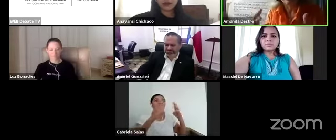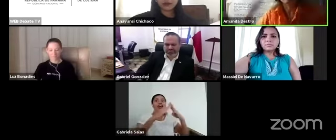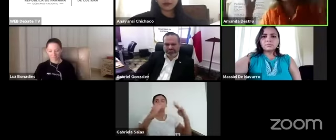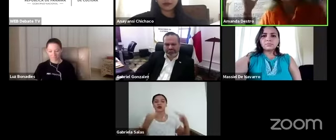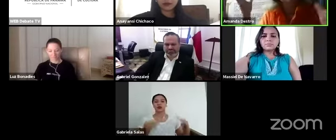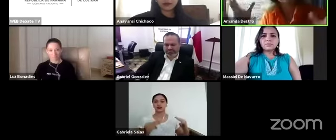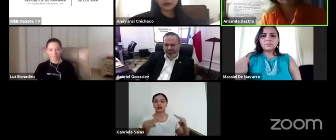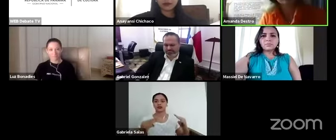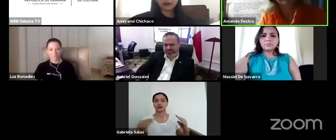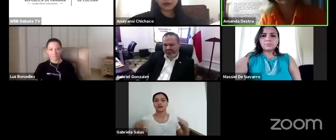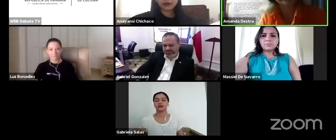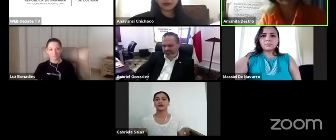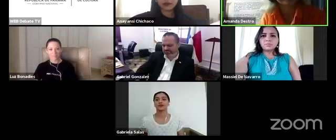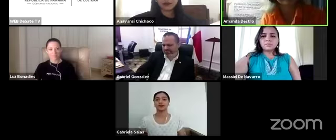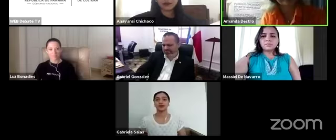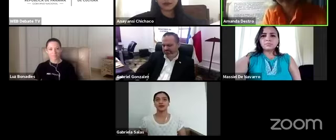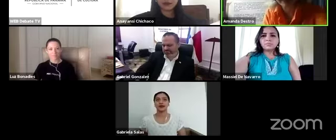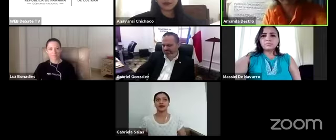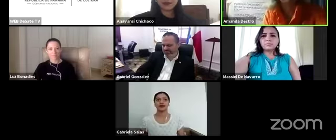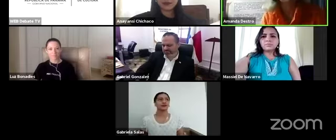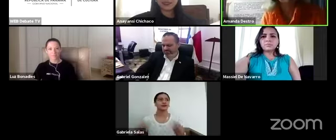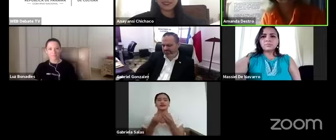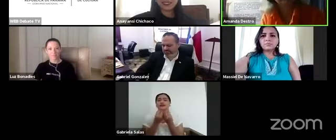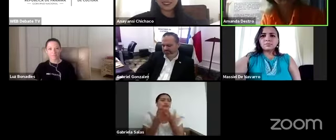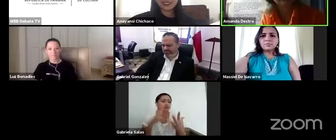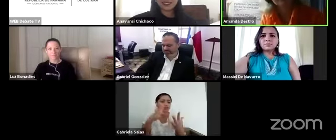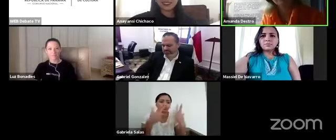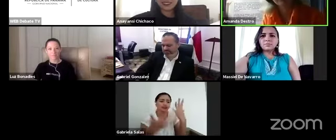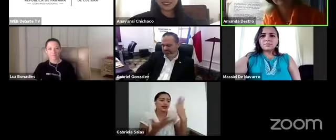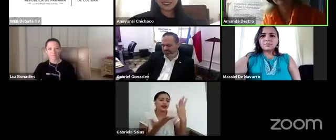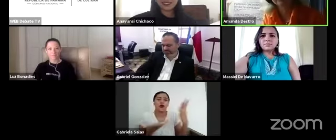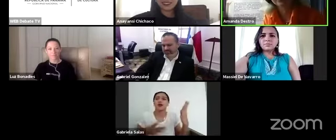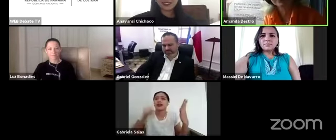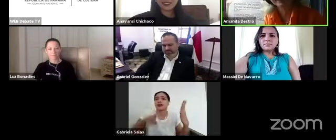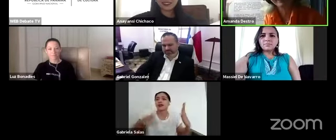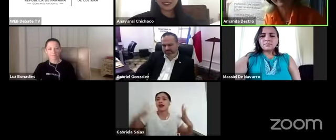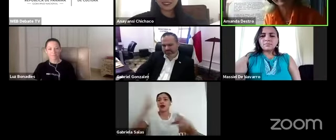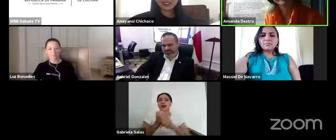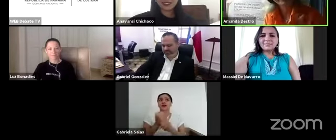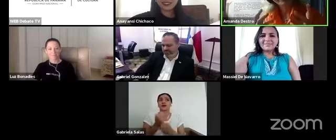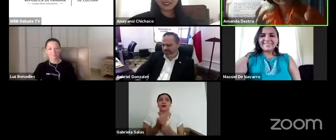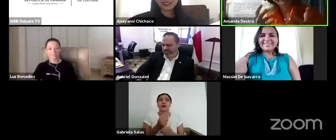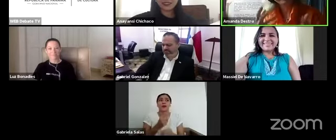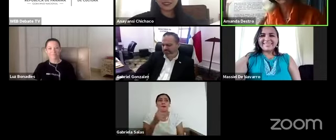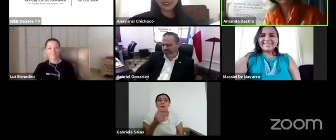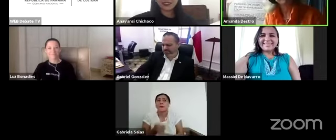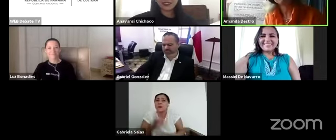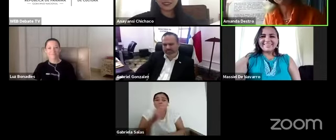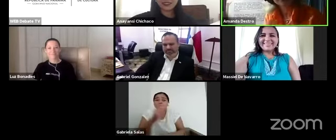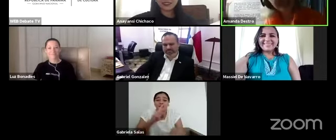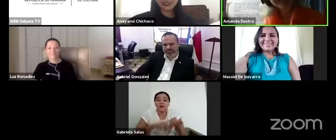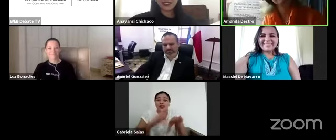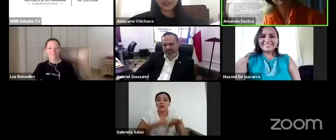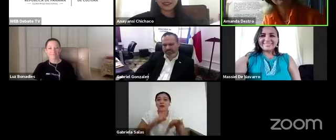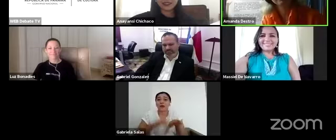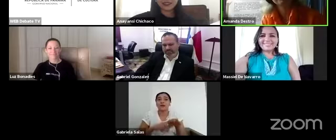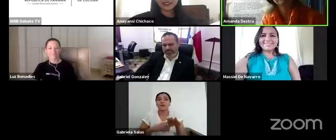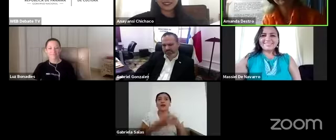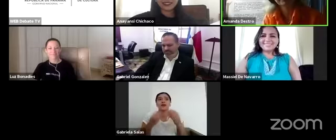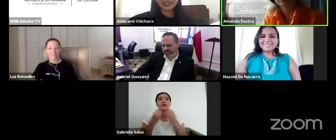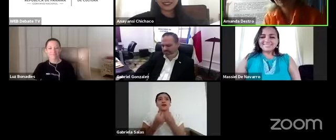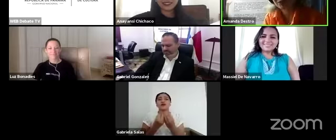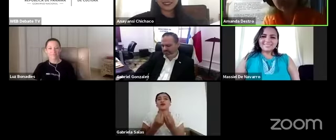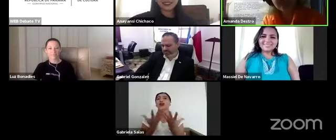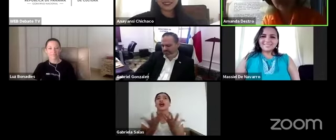hay tanto por hacer que tremendo tenemos solo pocos minutos y hay muchísimas cosas